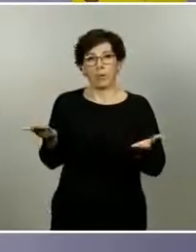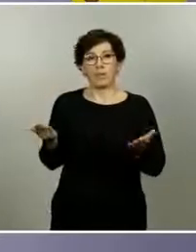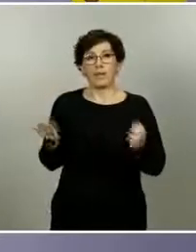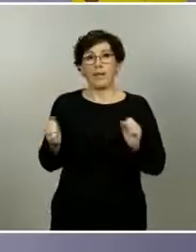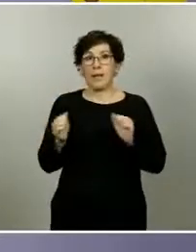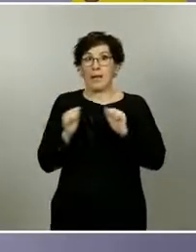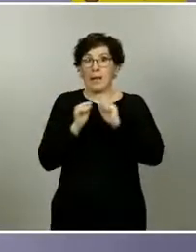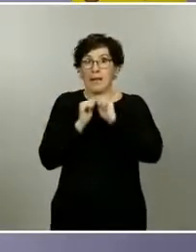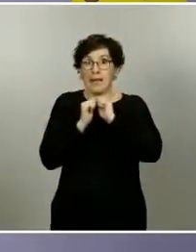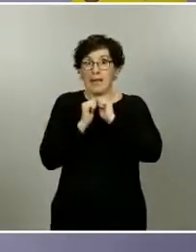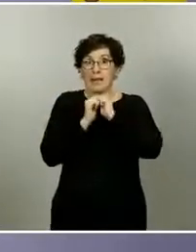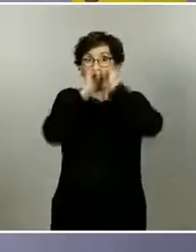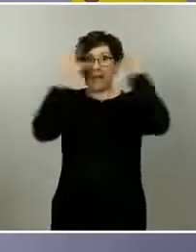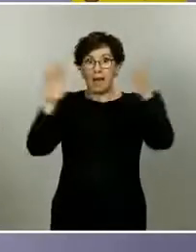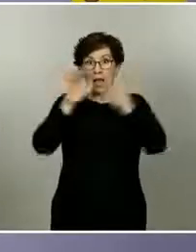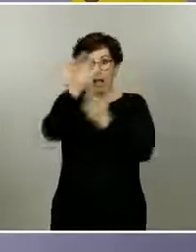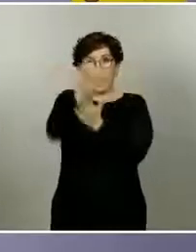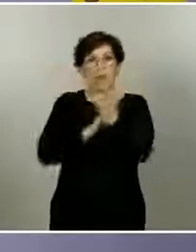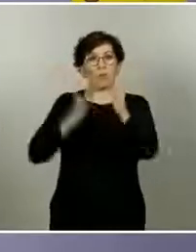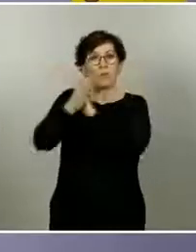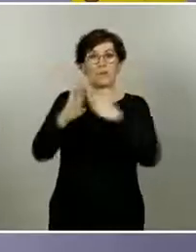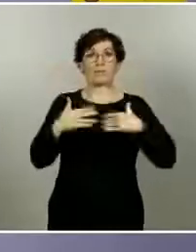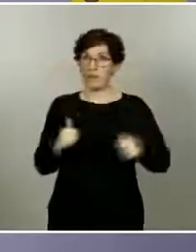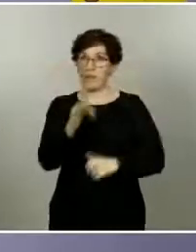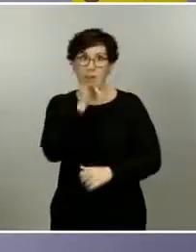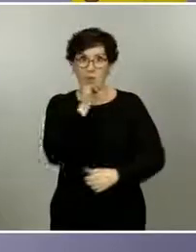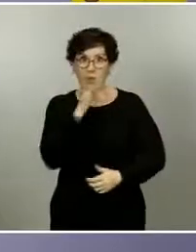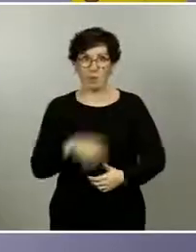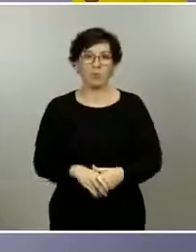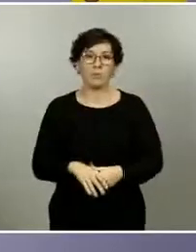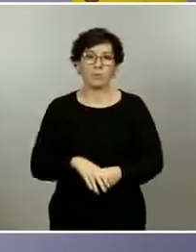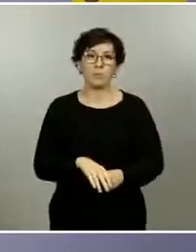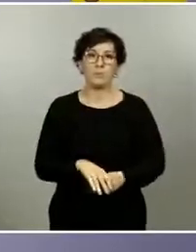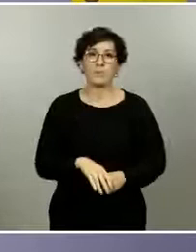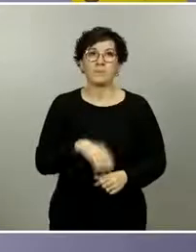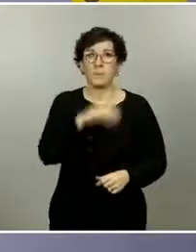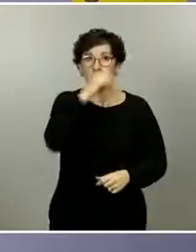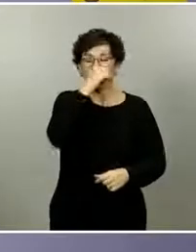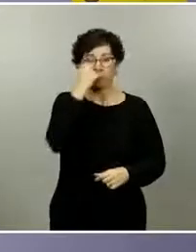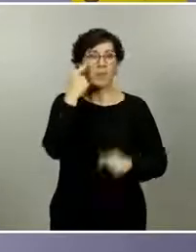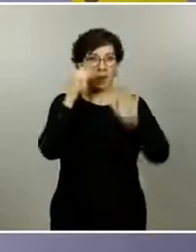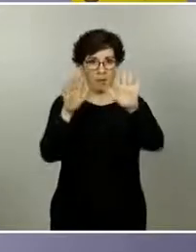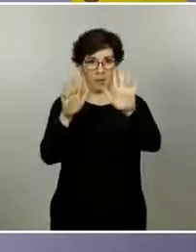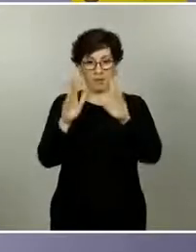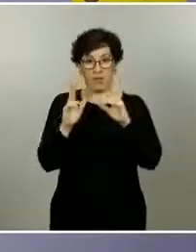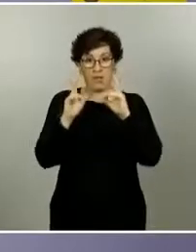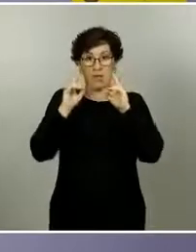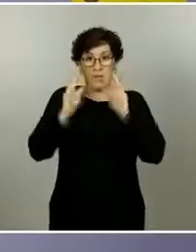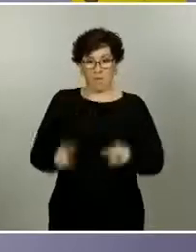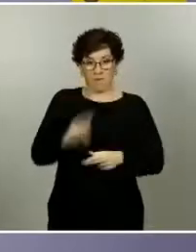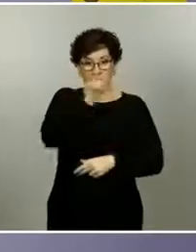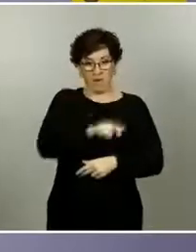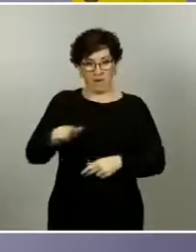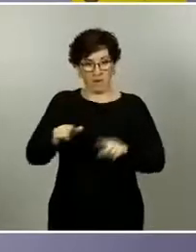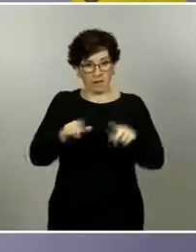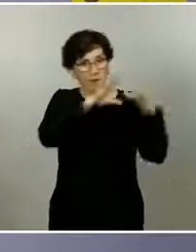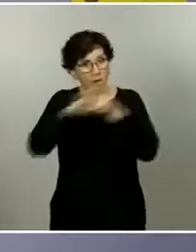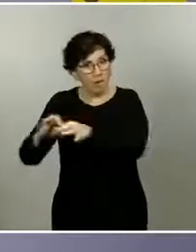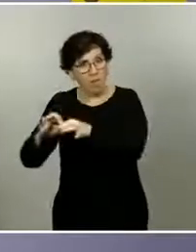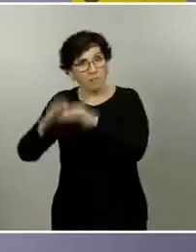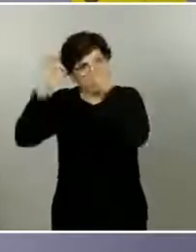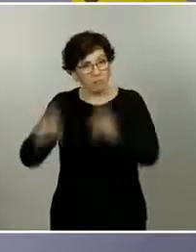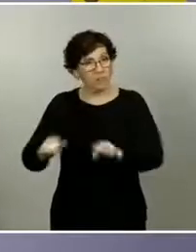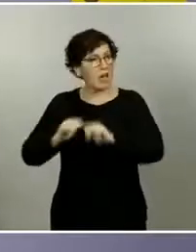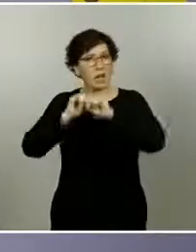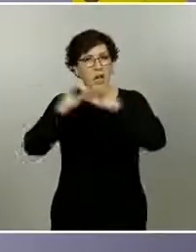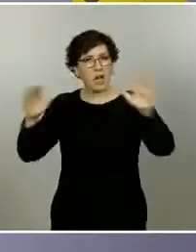No hay nota aclaratoria por parte de Sanidad. Sí, vamos a ver, los fallecidos no se pueden asociar ahora mismo en absoluto